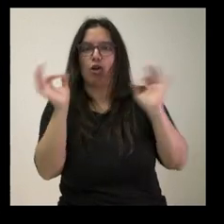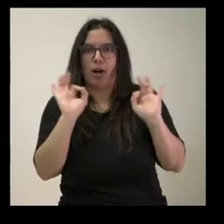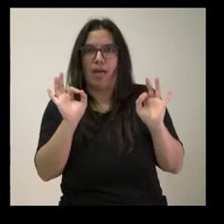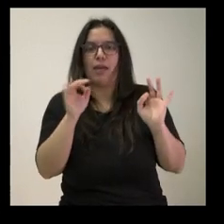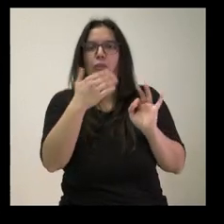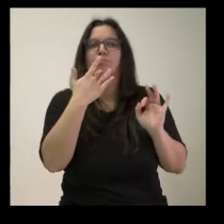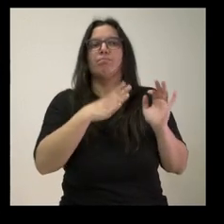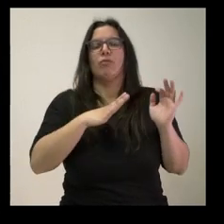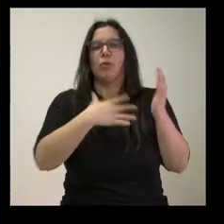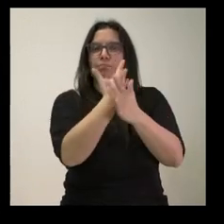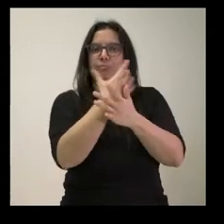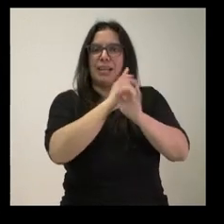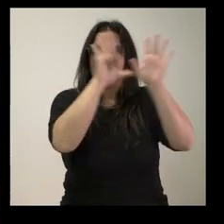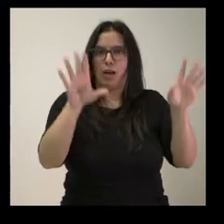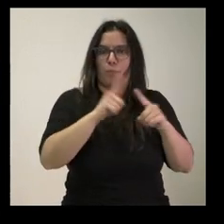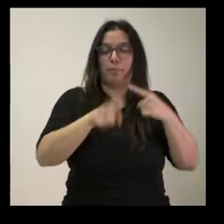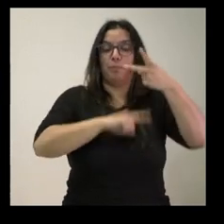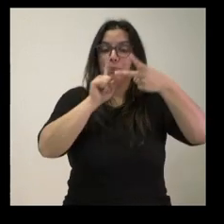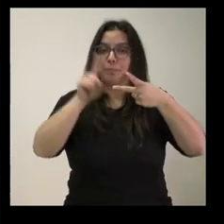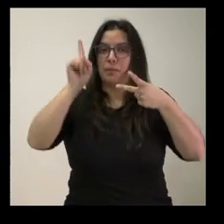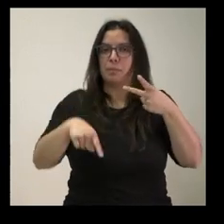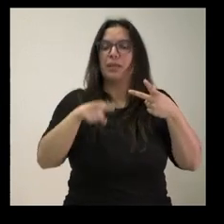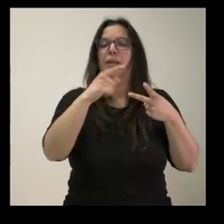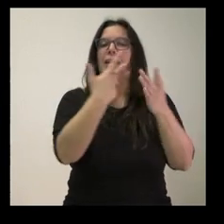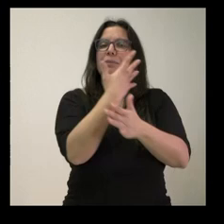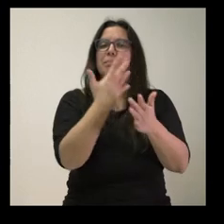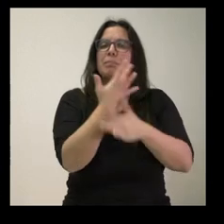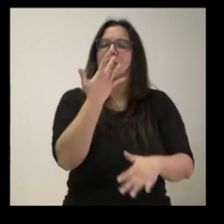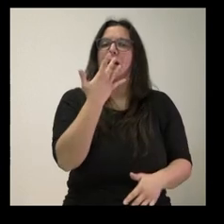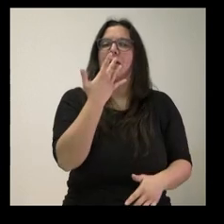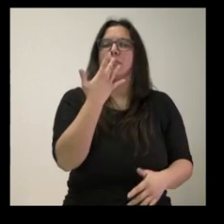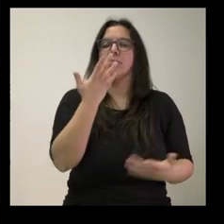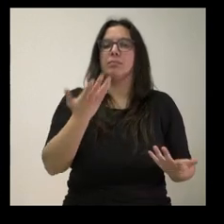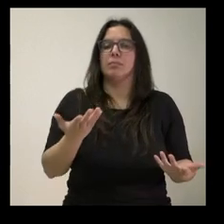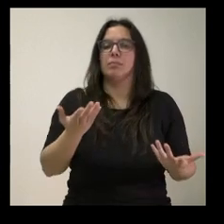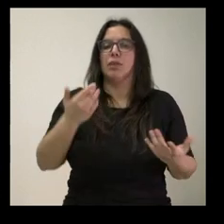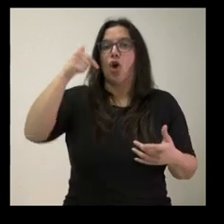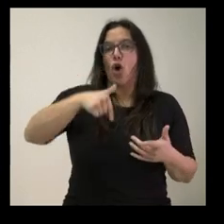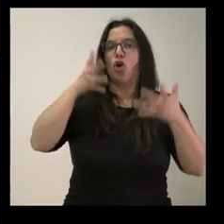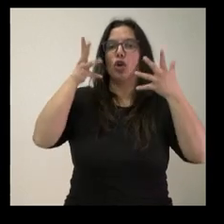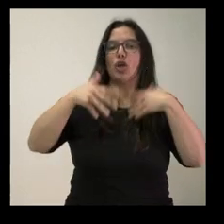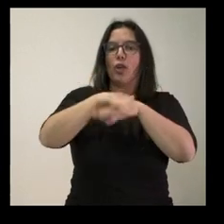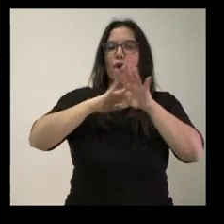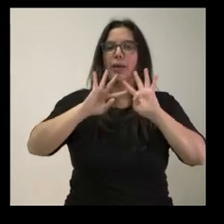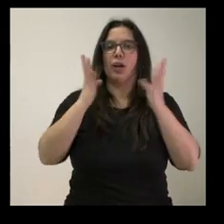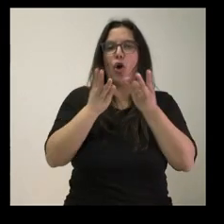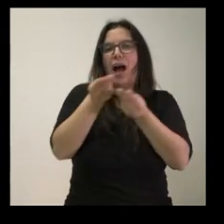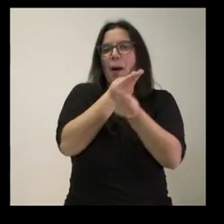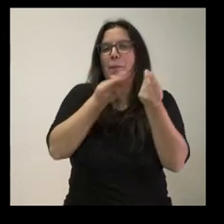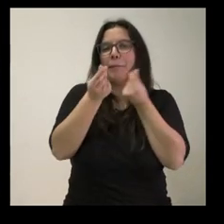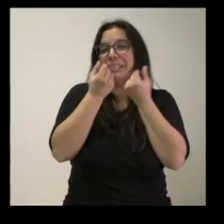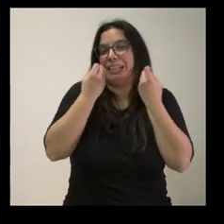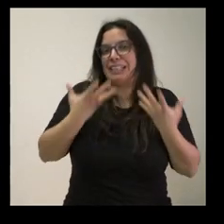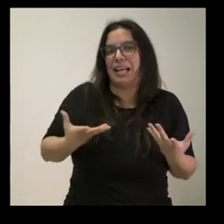nos lo aclarara por una parte y, por otra parte, quería que nos comentara cuál ha sido el ambiente hoy en el Consejo de Gobierno, si ha habido